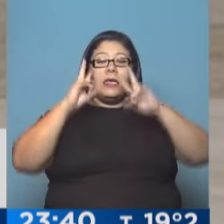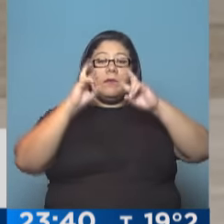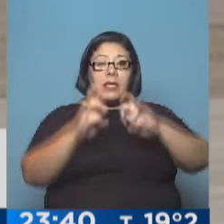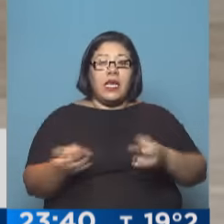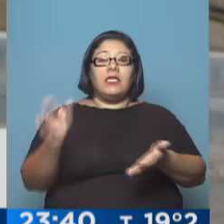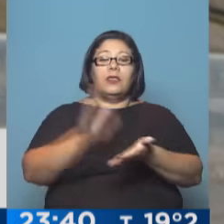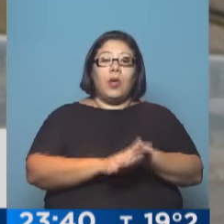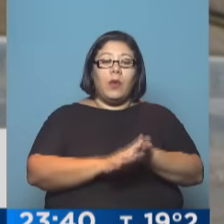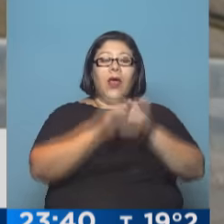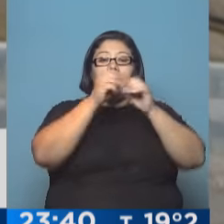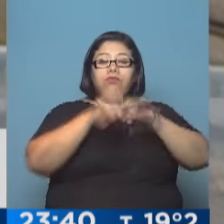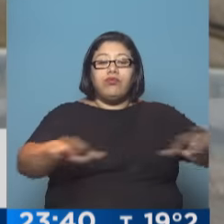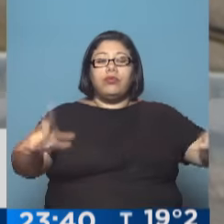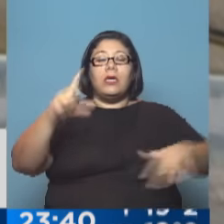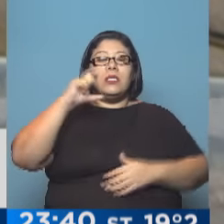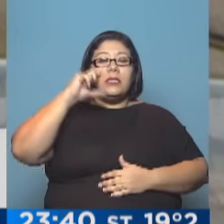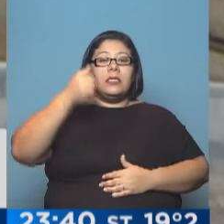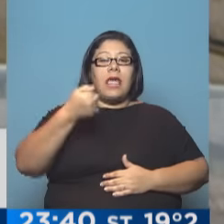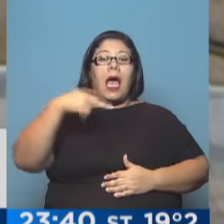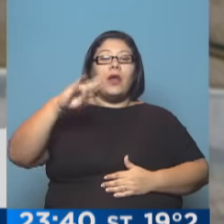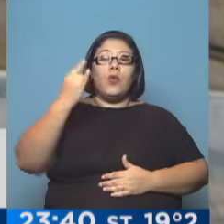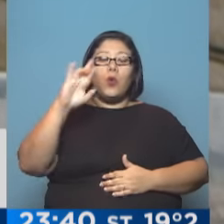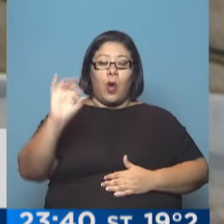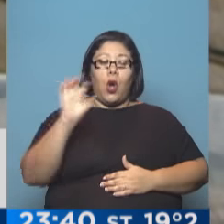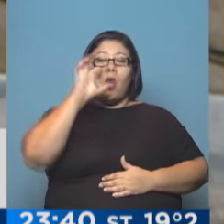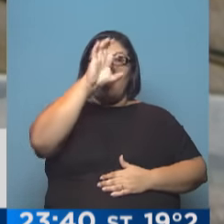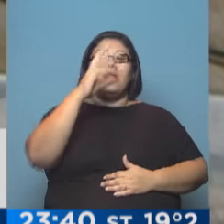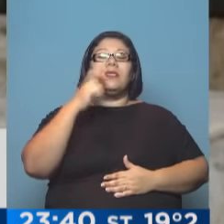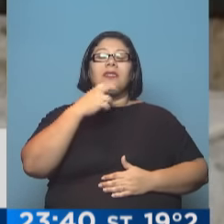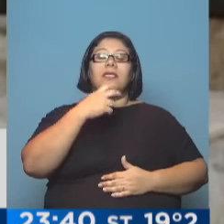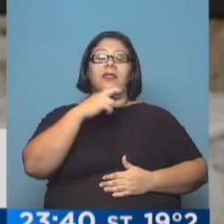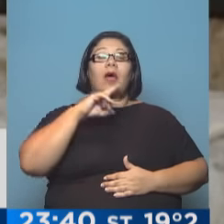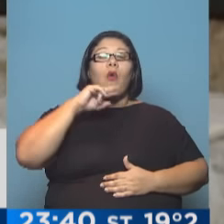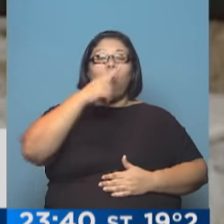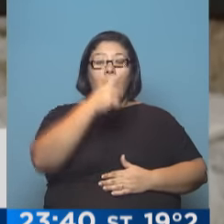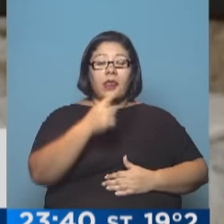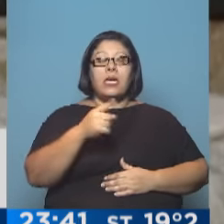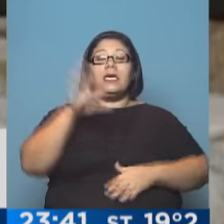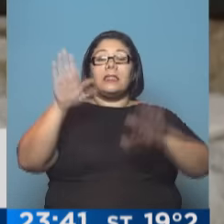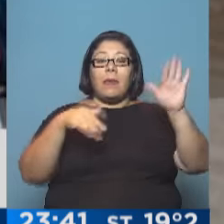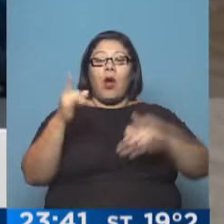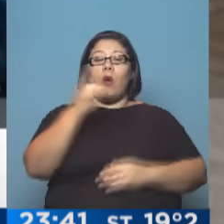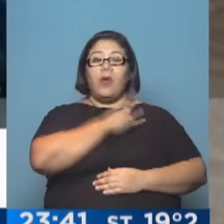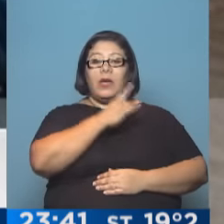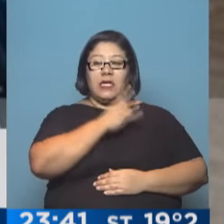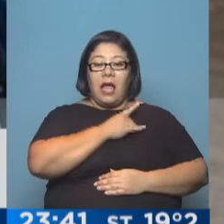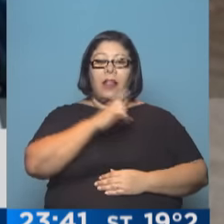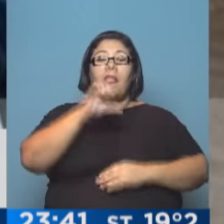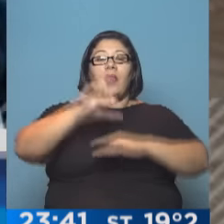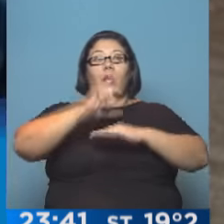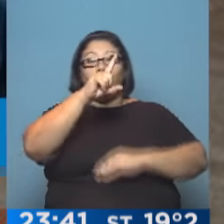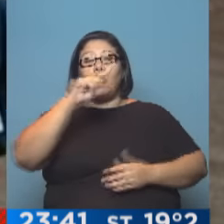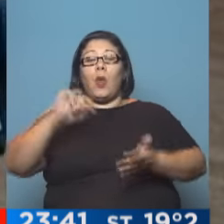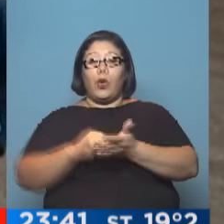cianuro en las localidades sanjuaninas Iglesia y Hachal, convocó a las universidades nacionales de Cuyo y de Buenos Aires